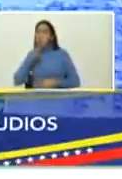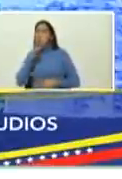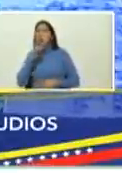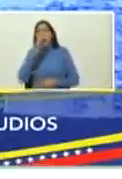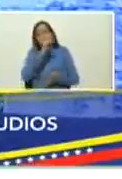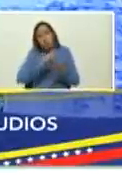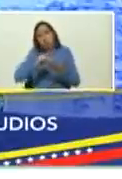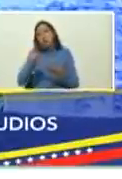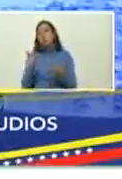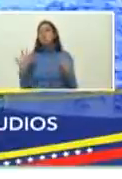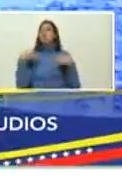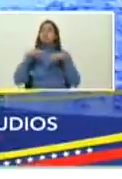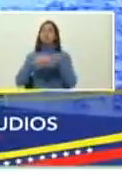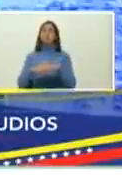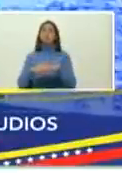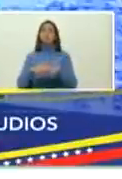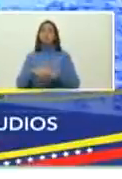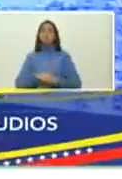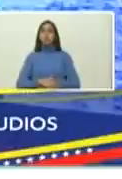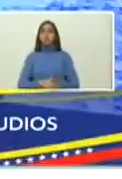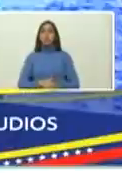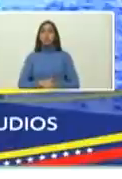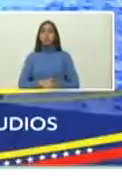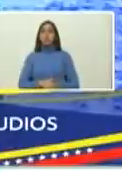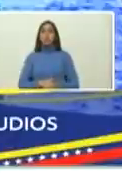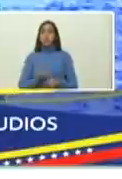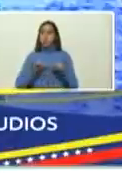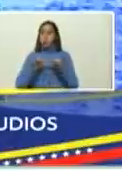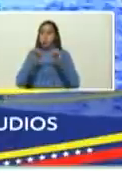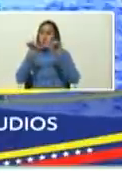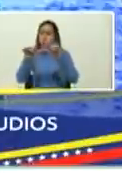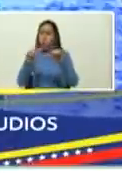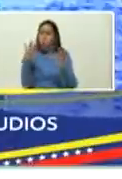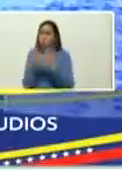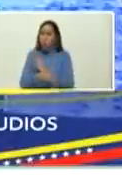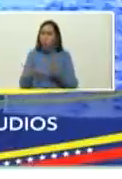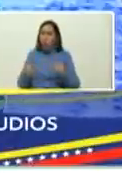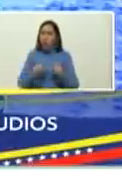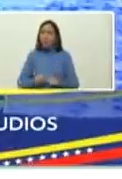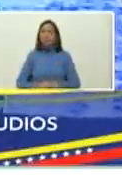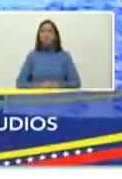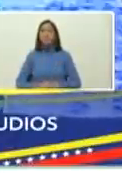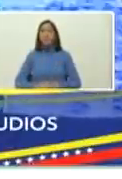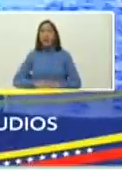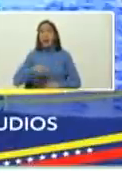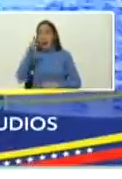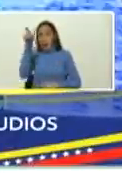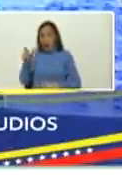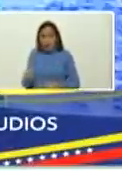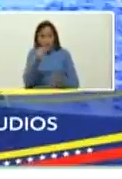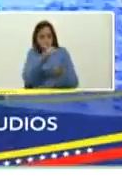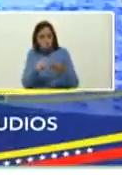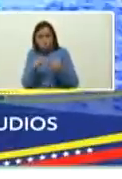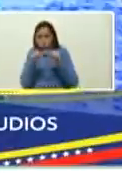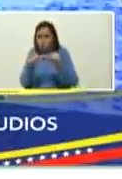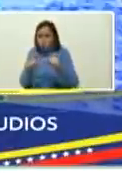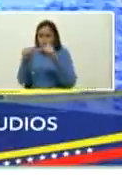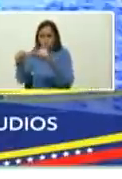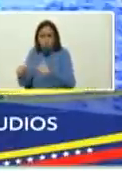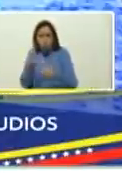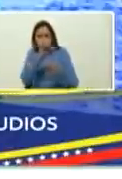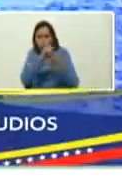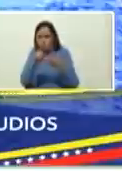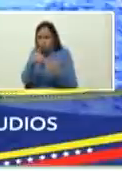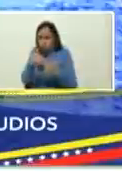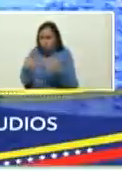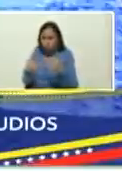al mismo tiempo su seguimiento mantiene al lector en ascuas a través de detalles de intimidad